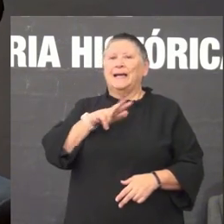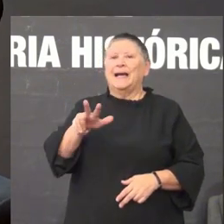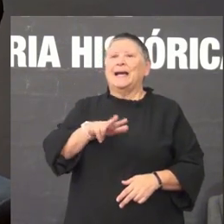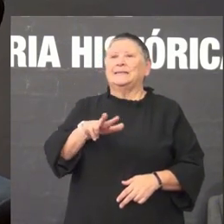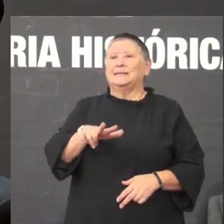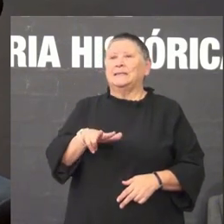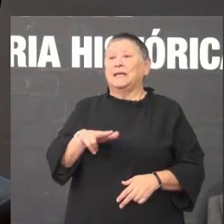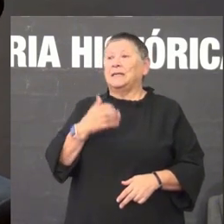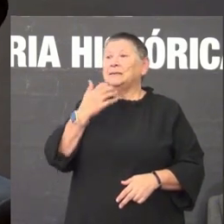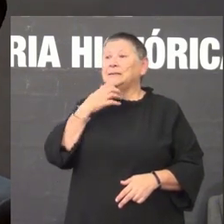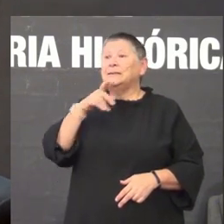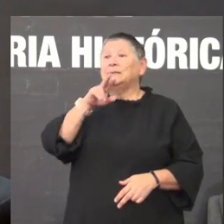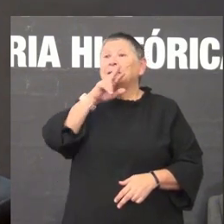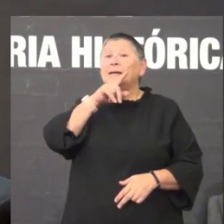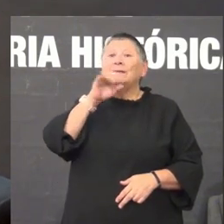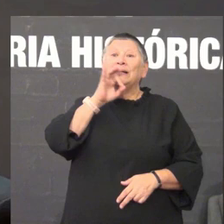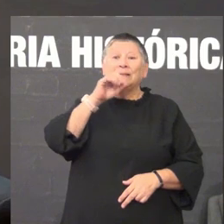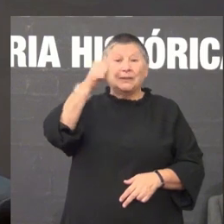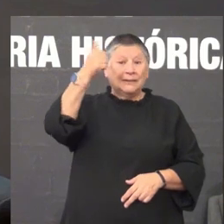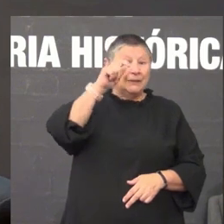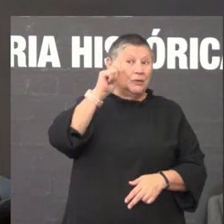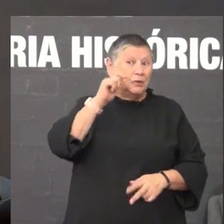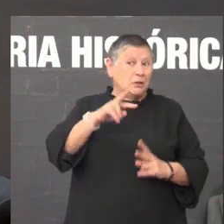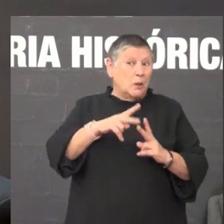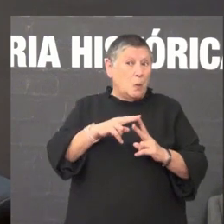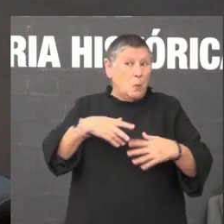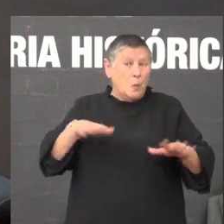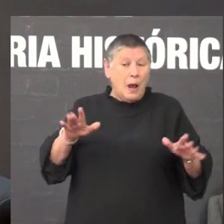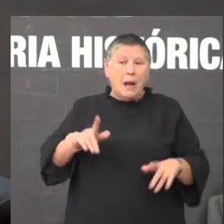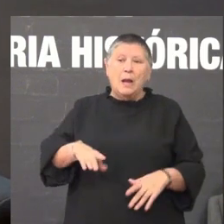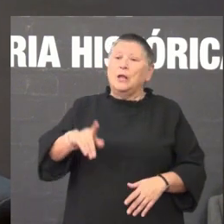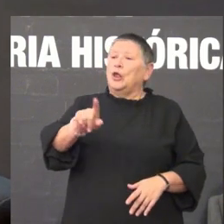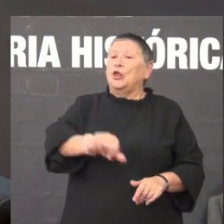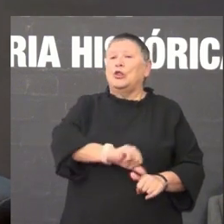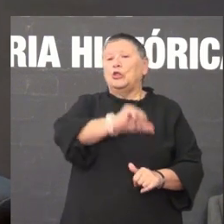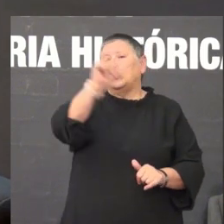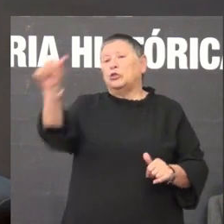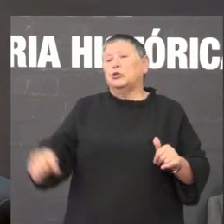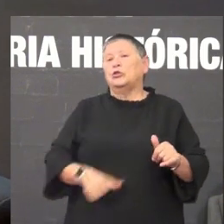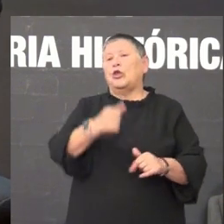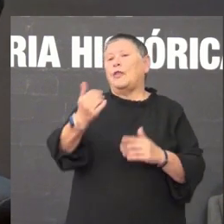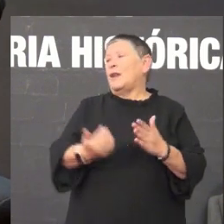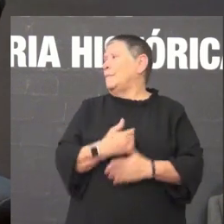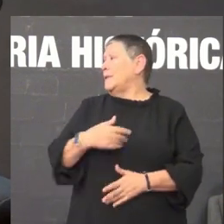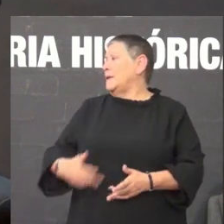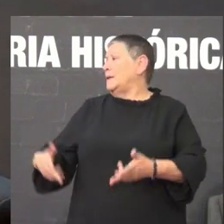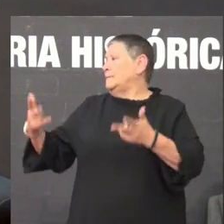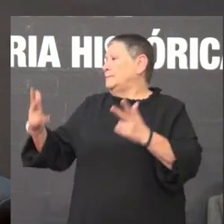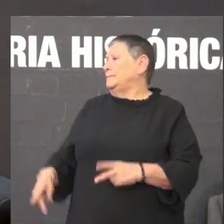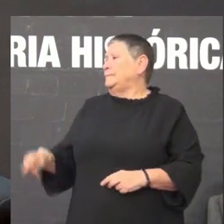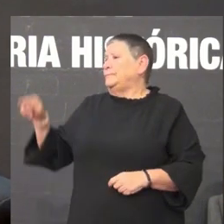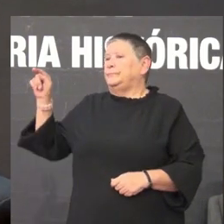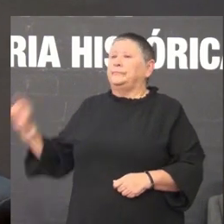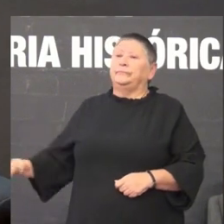falaba en galego o neno ou a nena era atada toda a mañá a esa cadeira